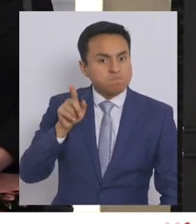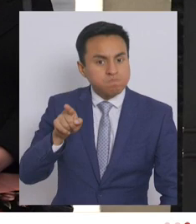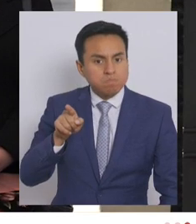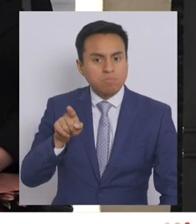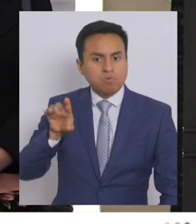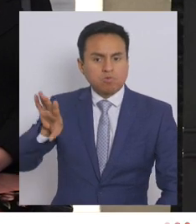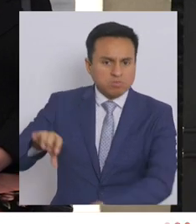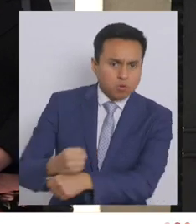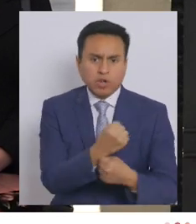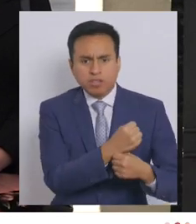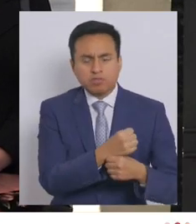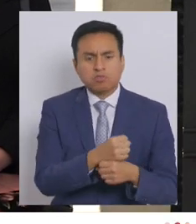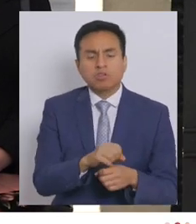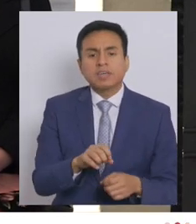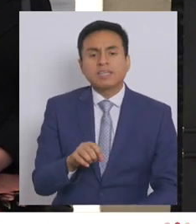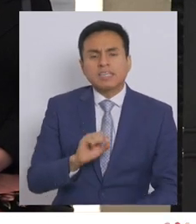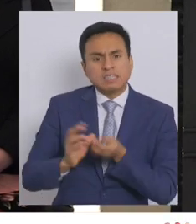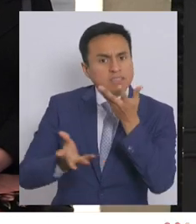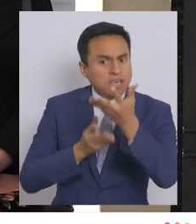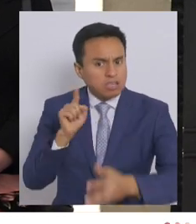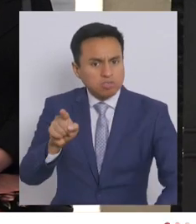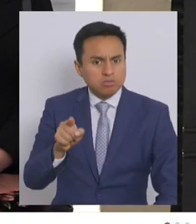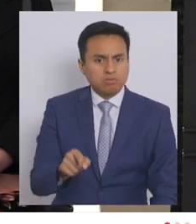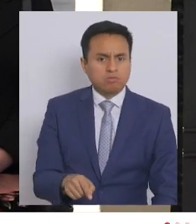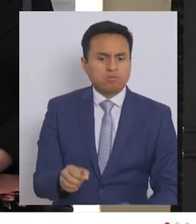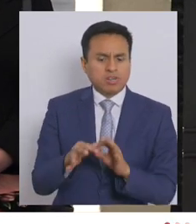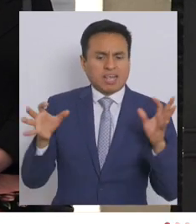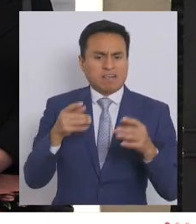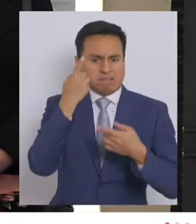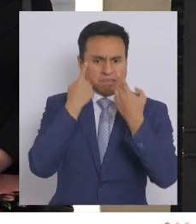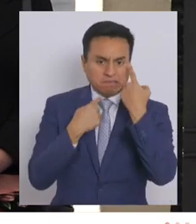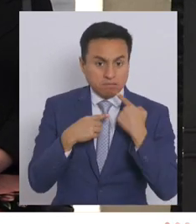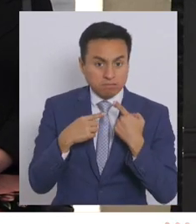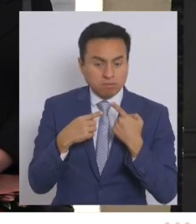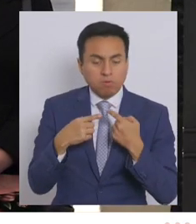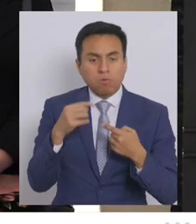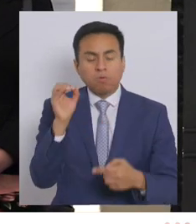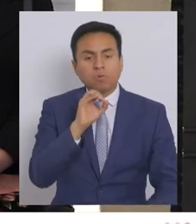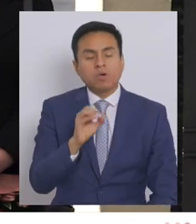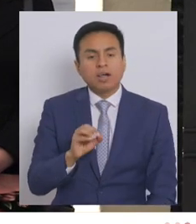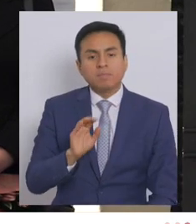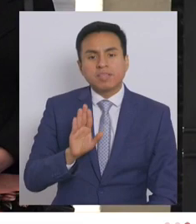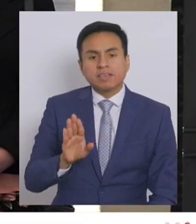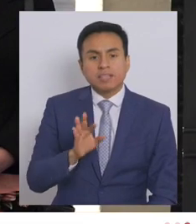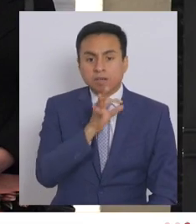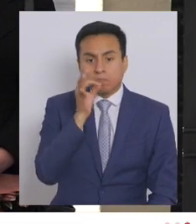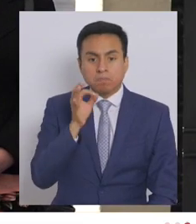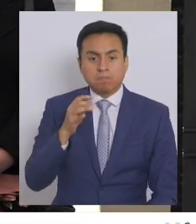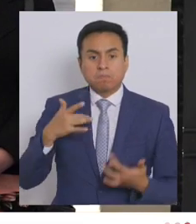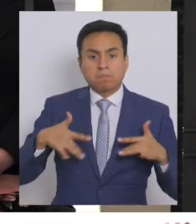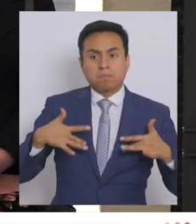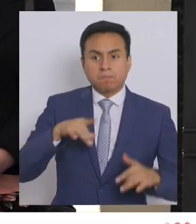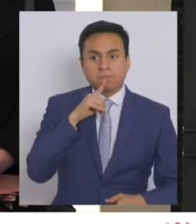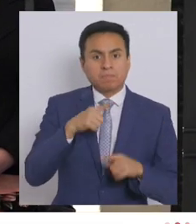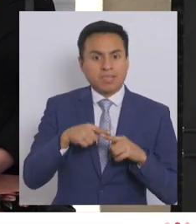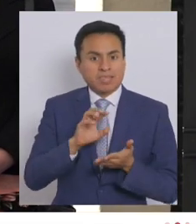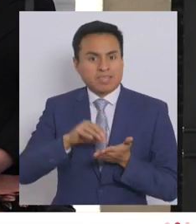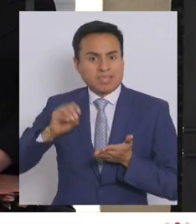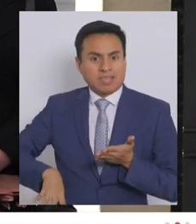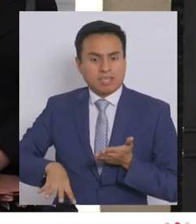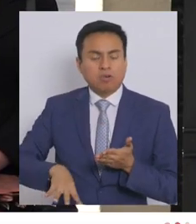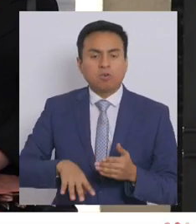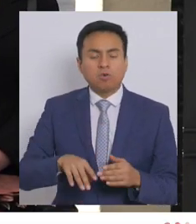secuestros, con incendios, con lesiones graves. Y también cuando se amenaza en forma anónima o a través de